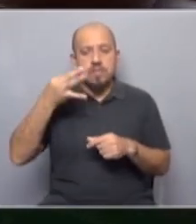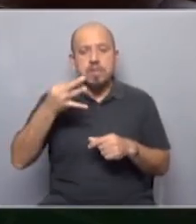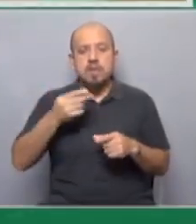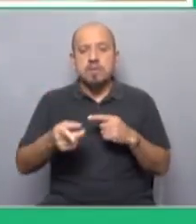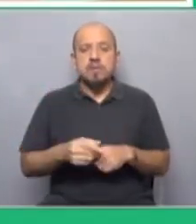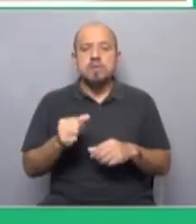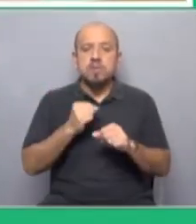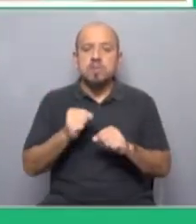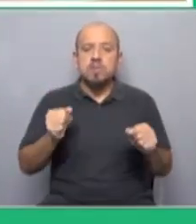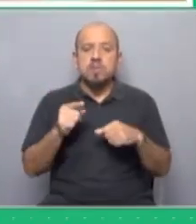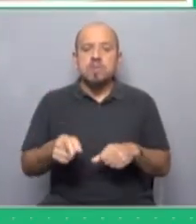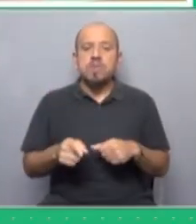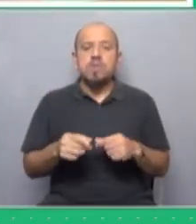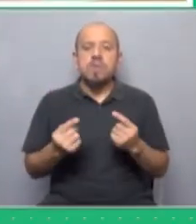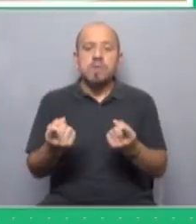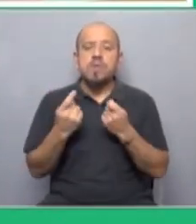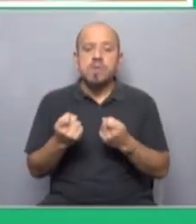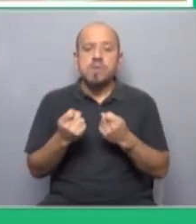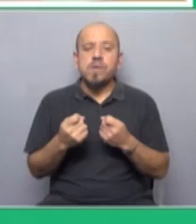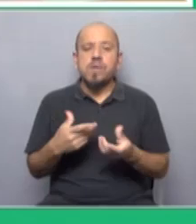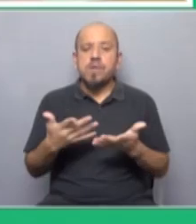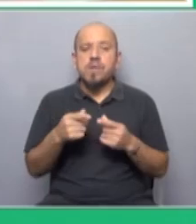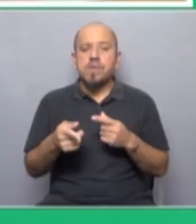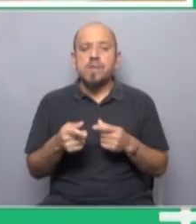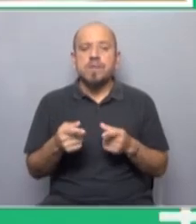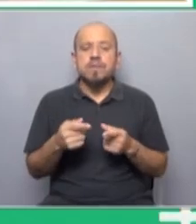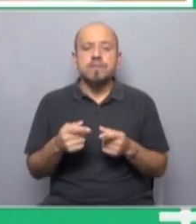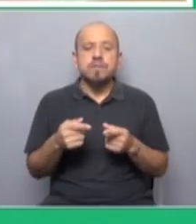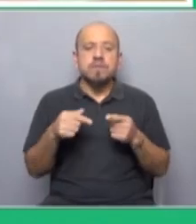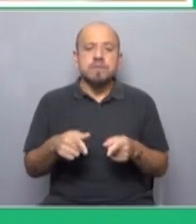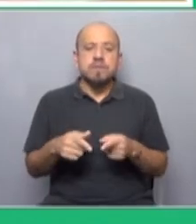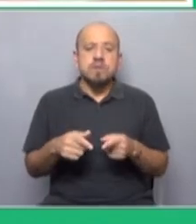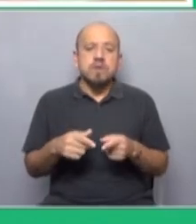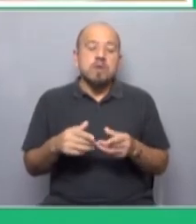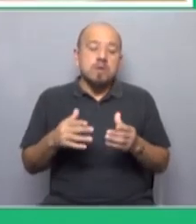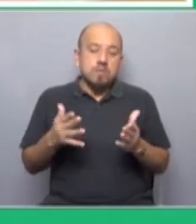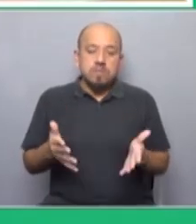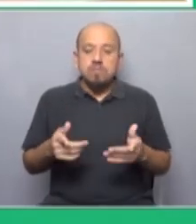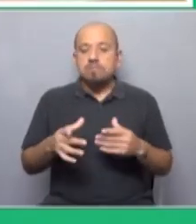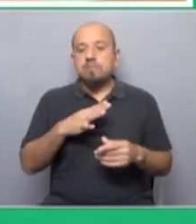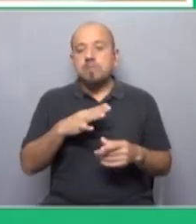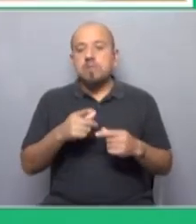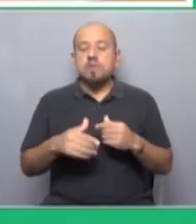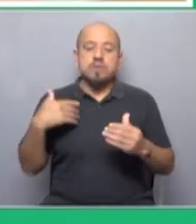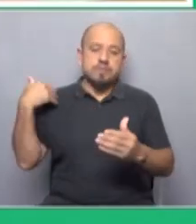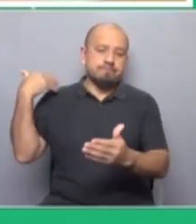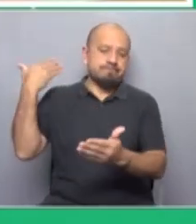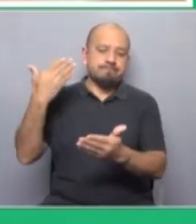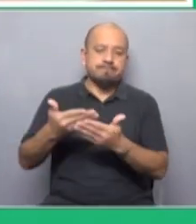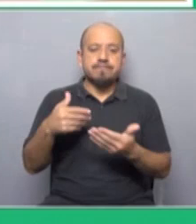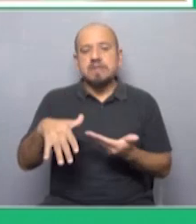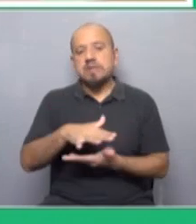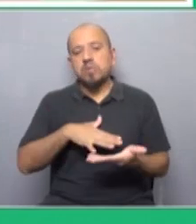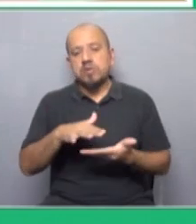responder a esas necesidades actuales de hoy en día las pasadas claro todavía arrastramos un montón de